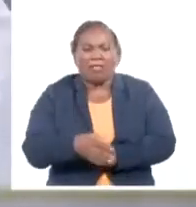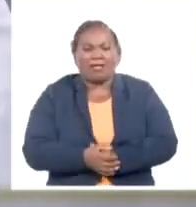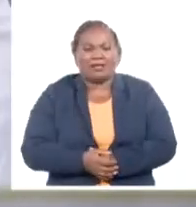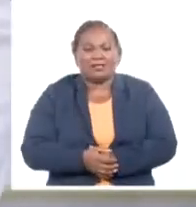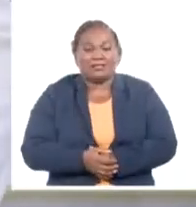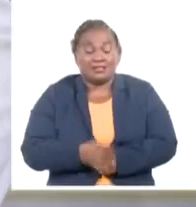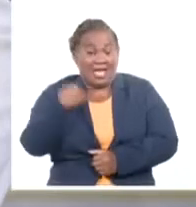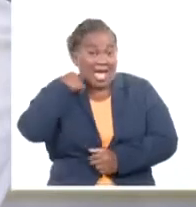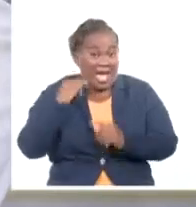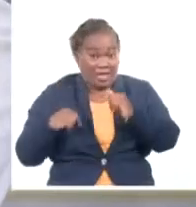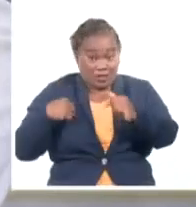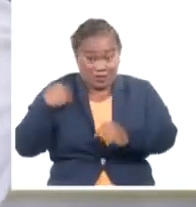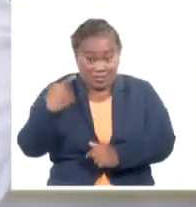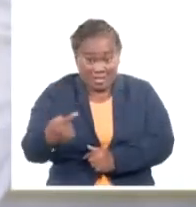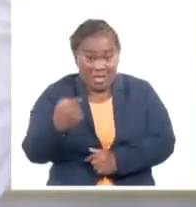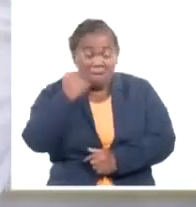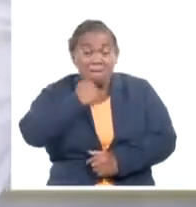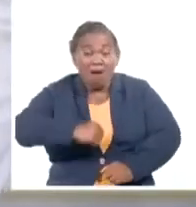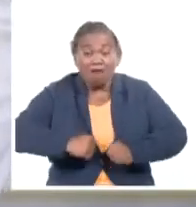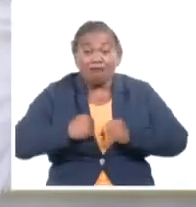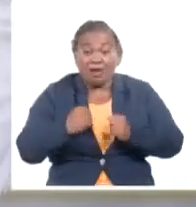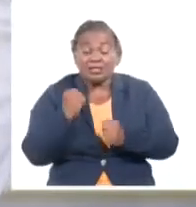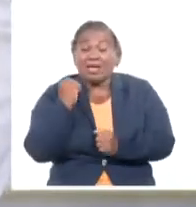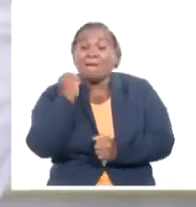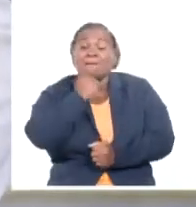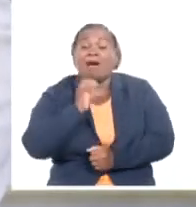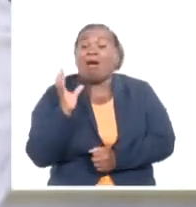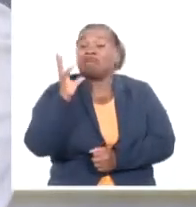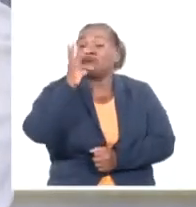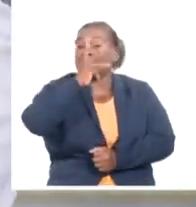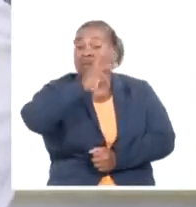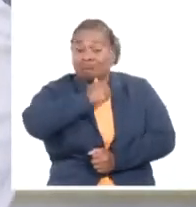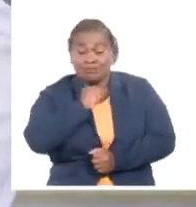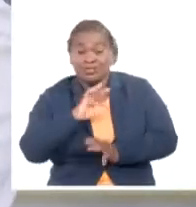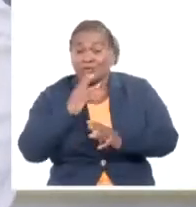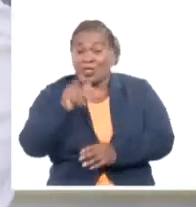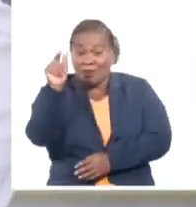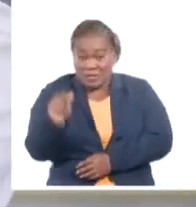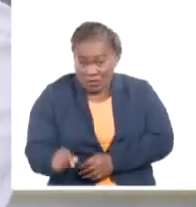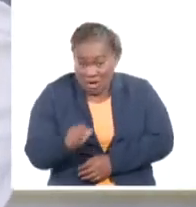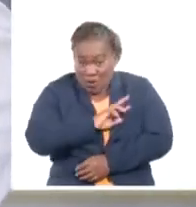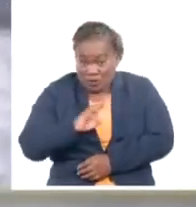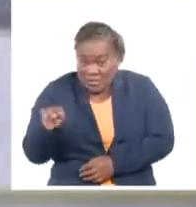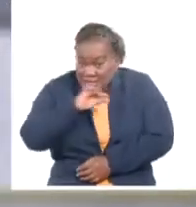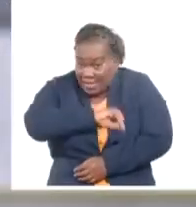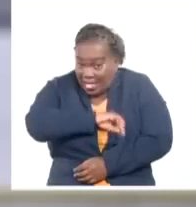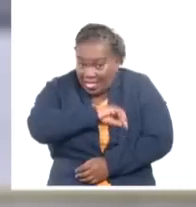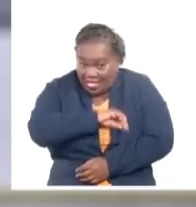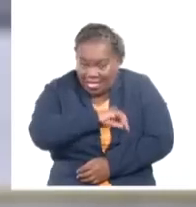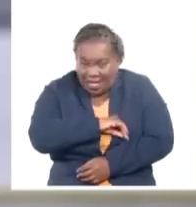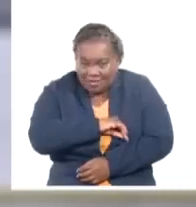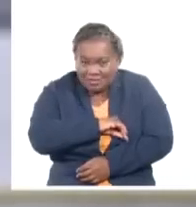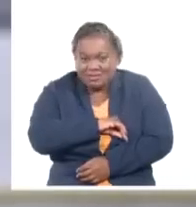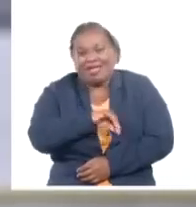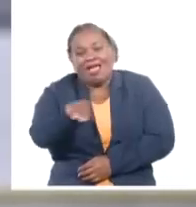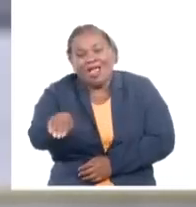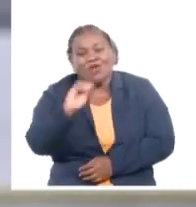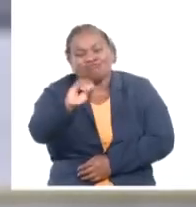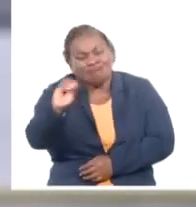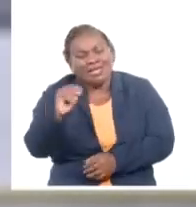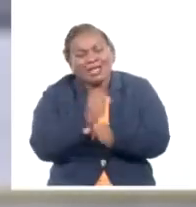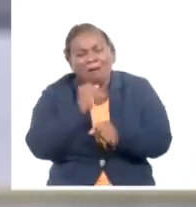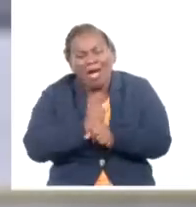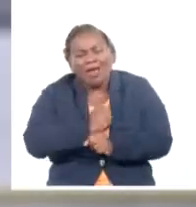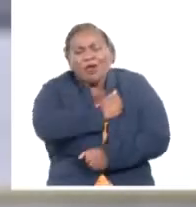ese año más desafiante y por tanto más atractivo para todo el que se sienta revolucionario, los invito a trabajar con pasión